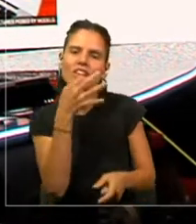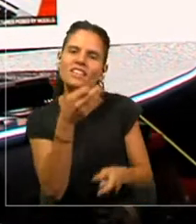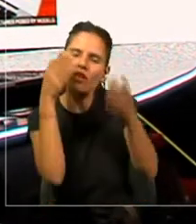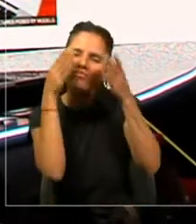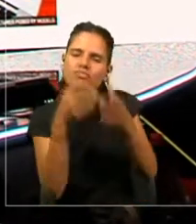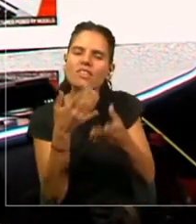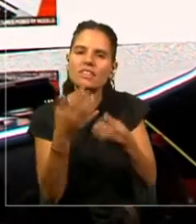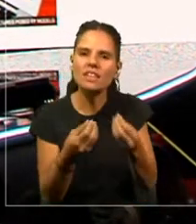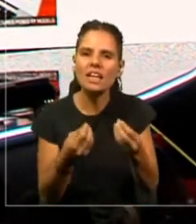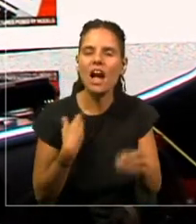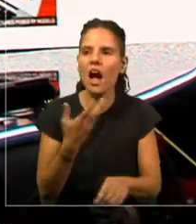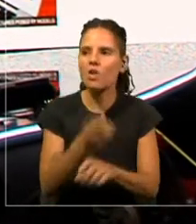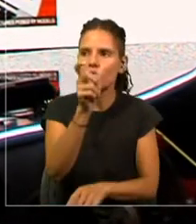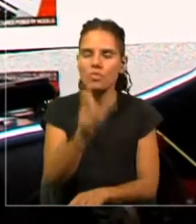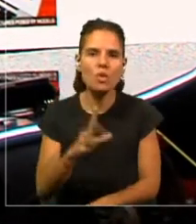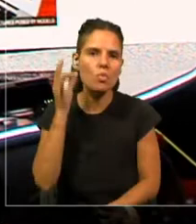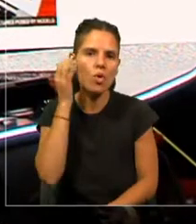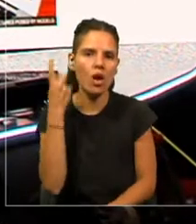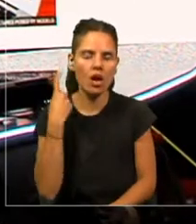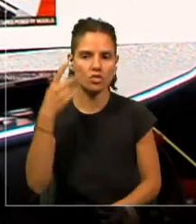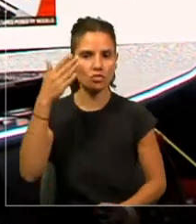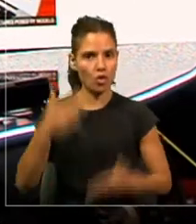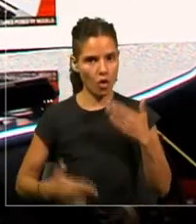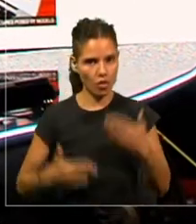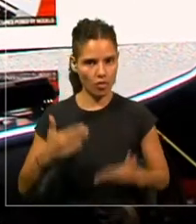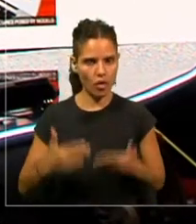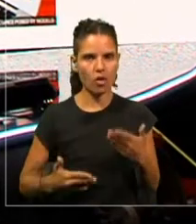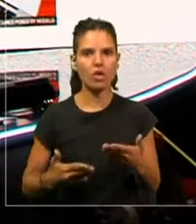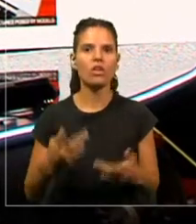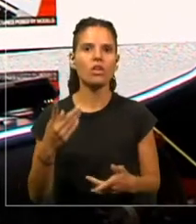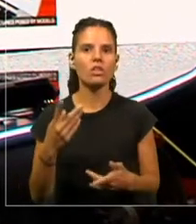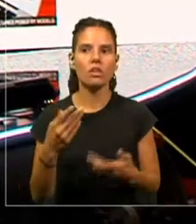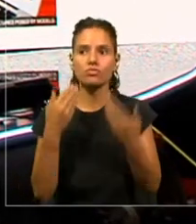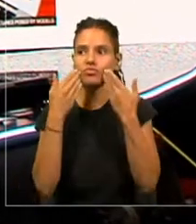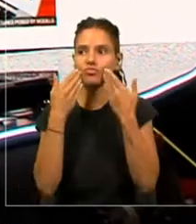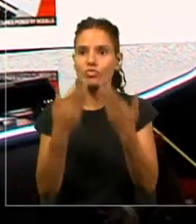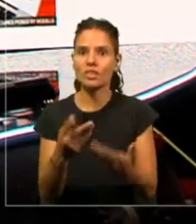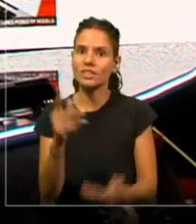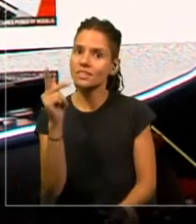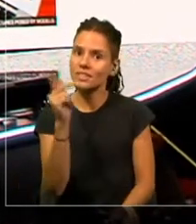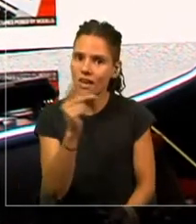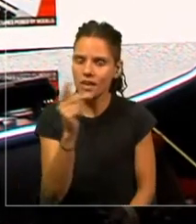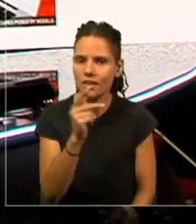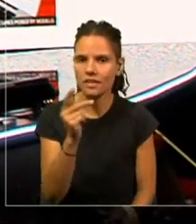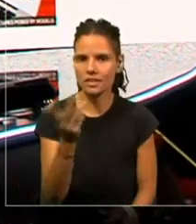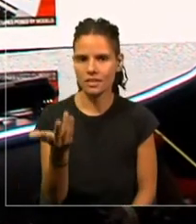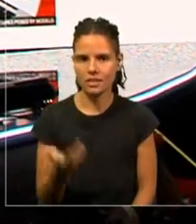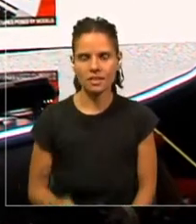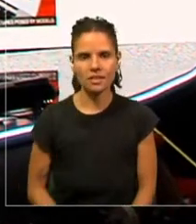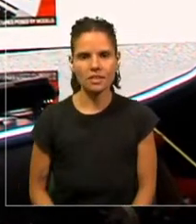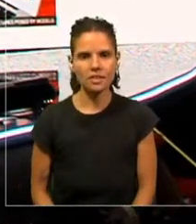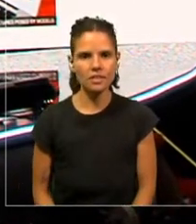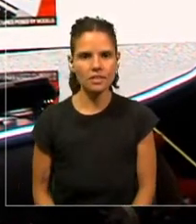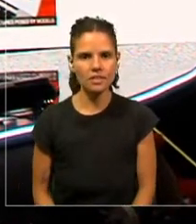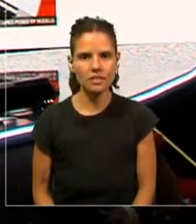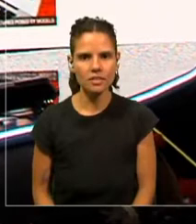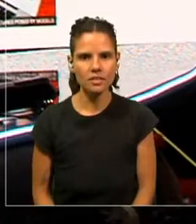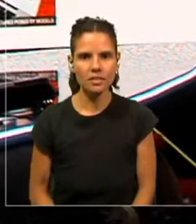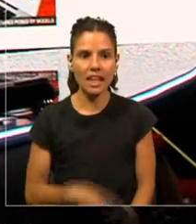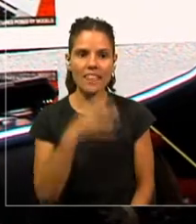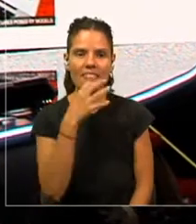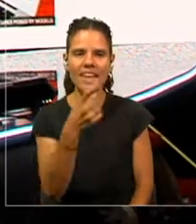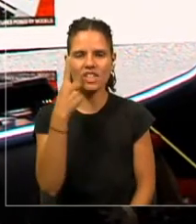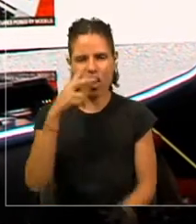una mujer robot para sexo. Y cuando dice realista,